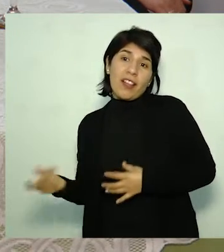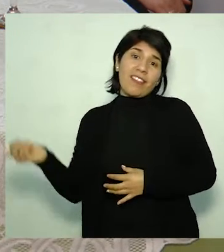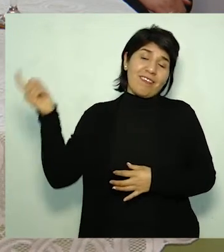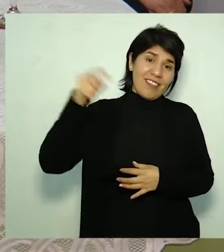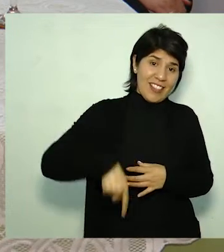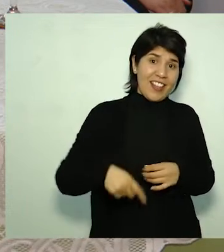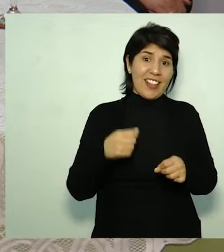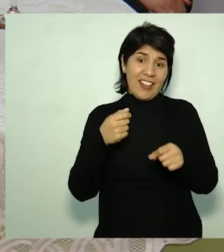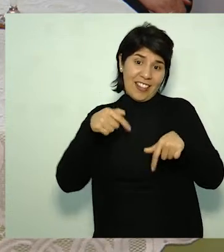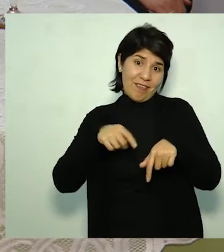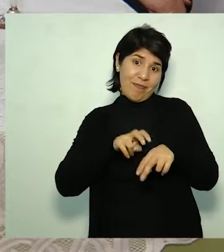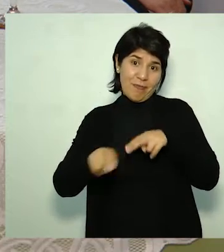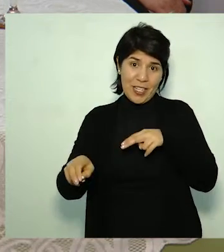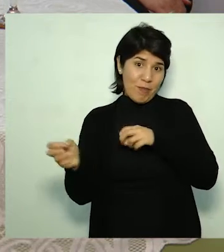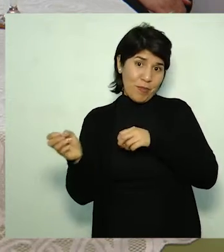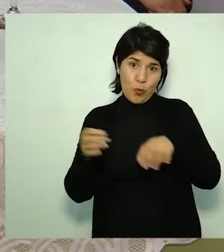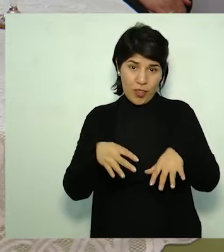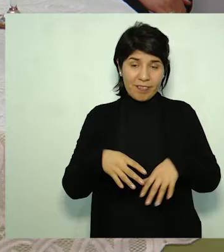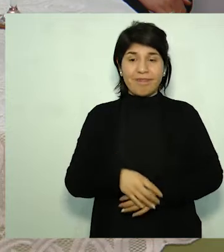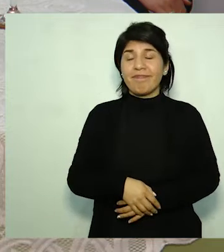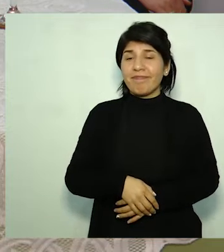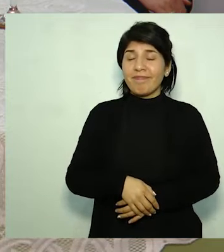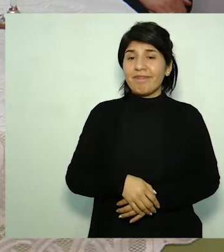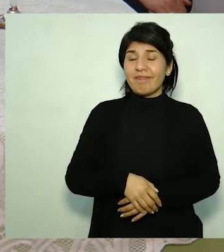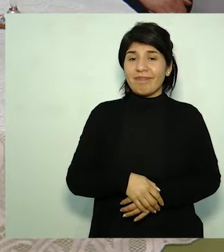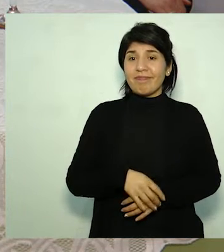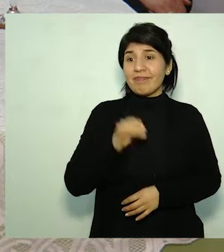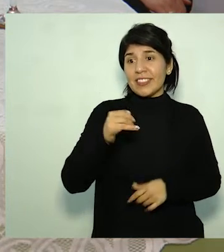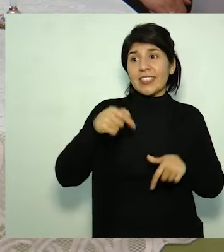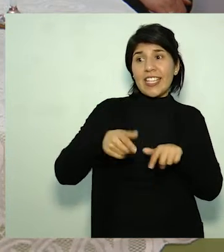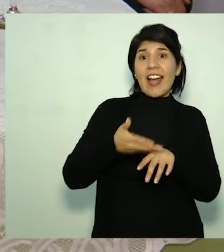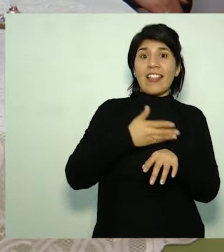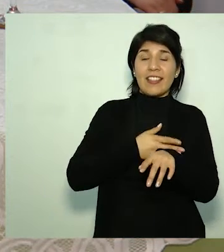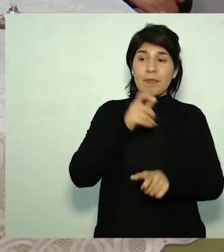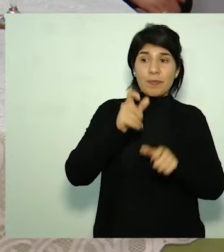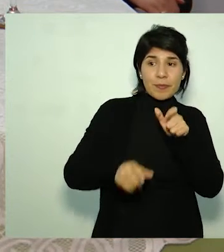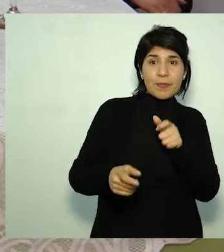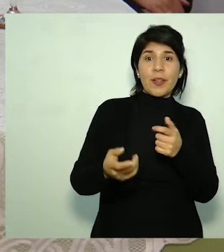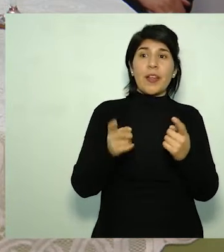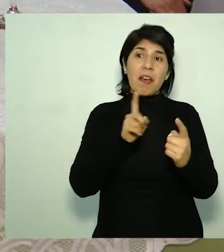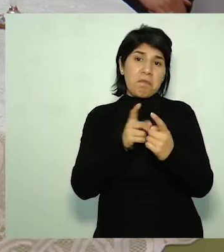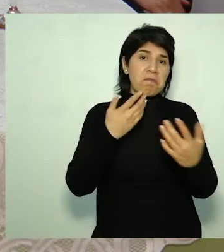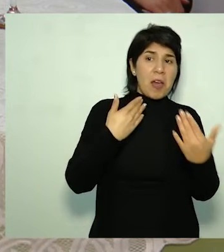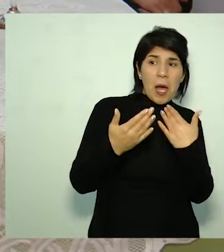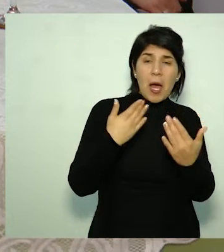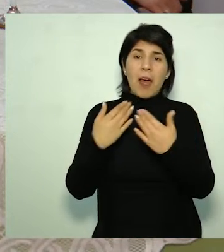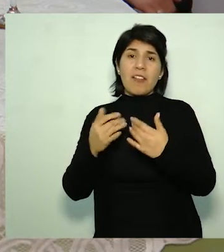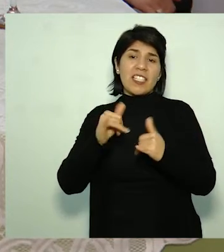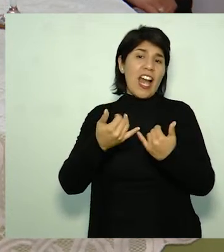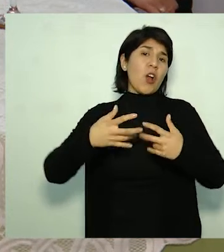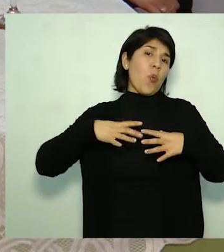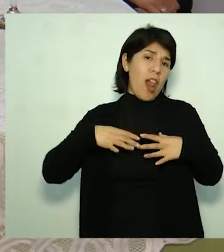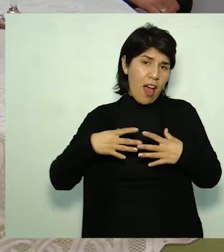trabajar, se jubilan y se vienen a vivir una gran porción hacia Piriápolis. Sí, he tenido conversaciones con mucha gente